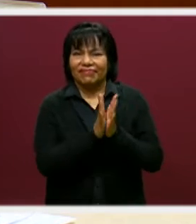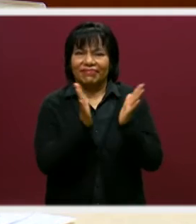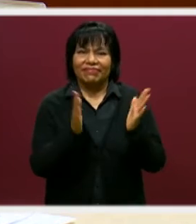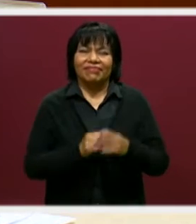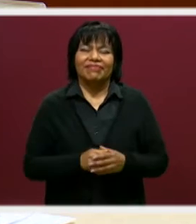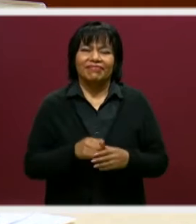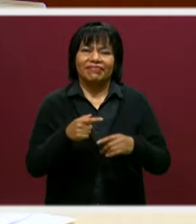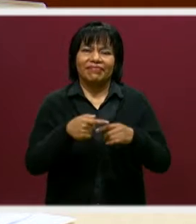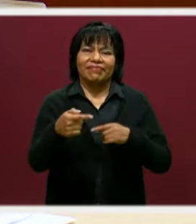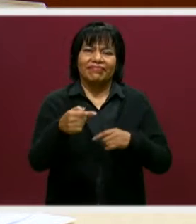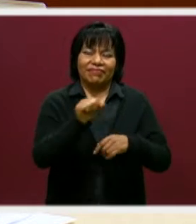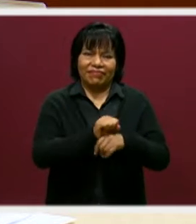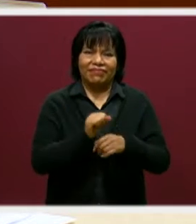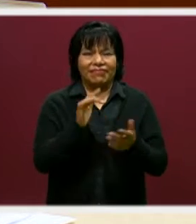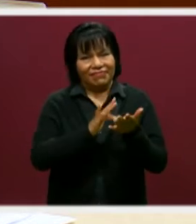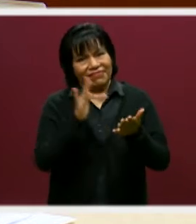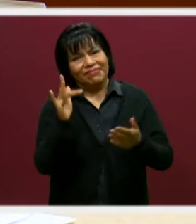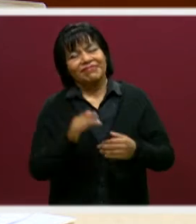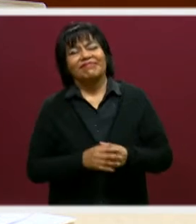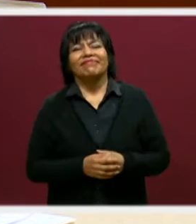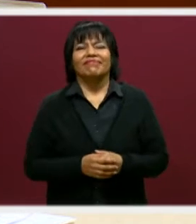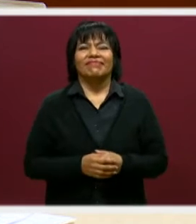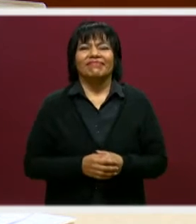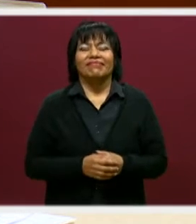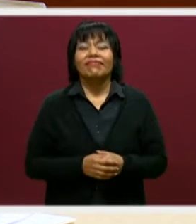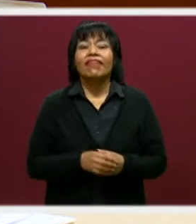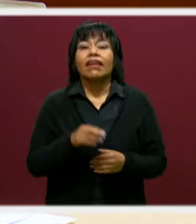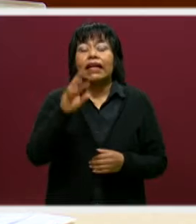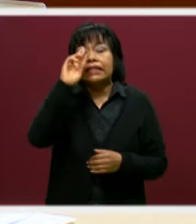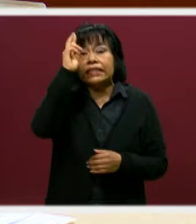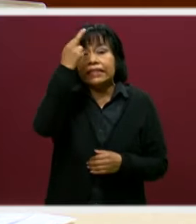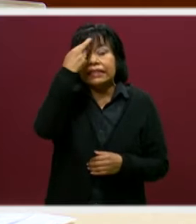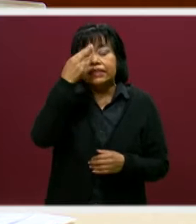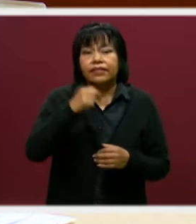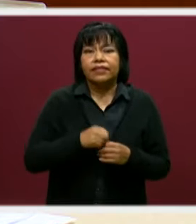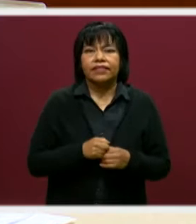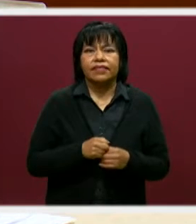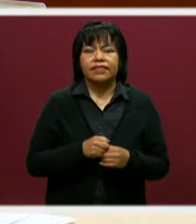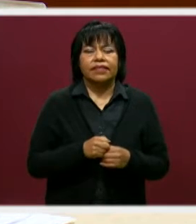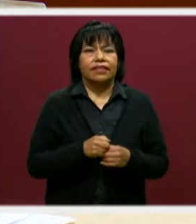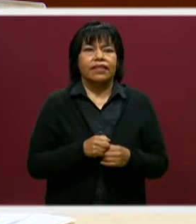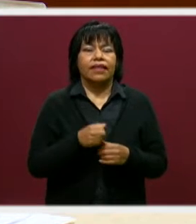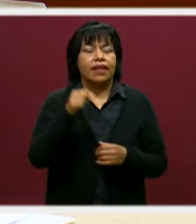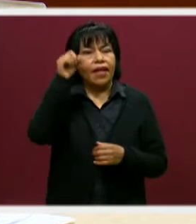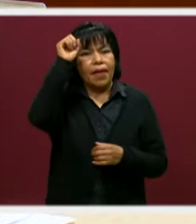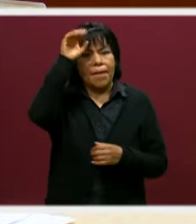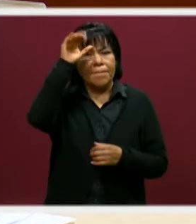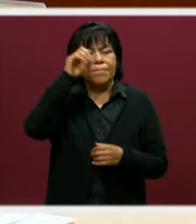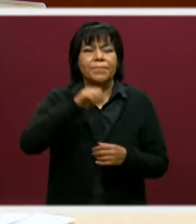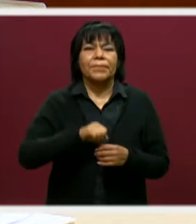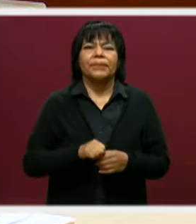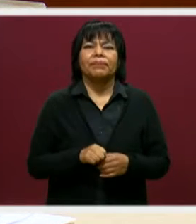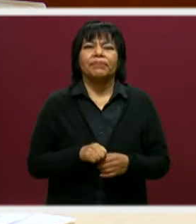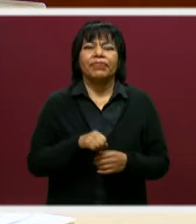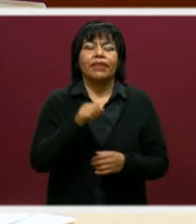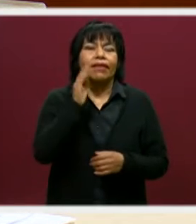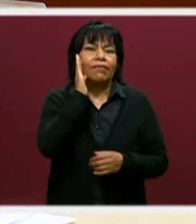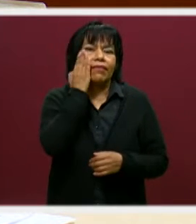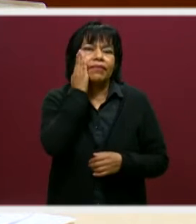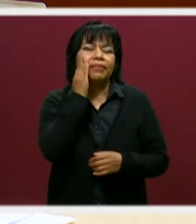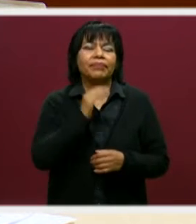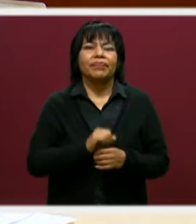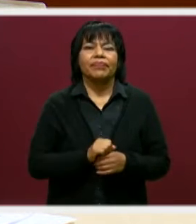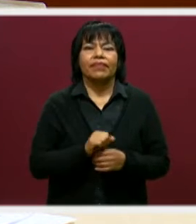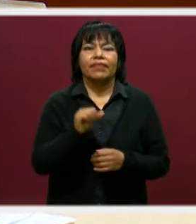nosotros esta semana. Muchas gracias, Alejandra. Y también recordarles que se está transmitiendo este programa también totalmente en vivo a través de